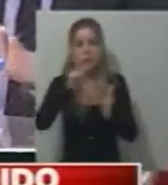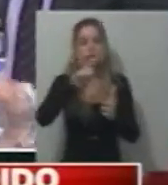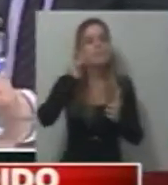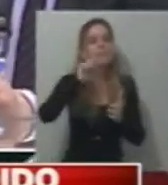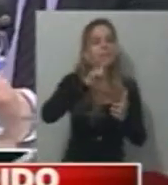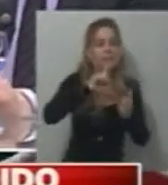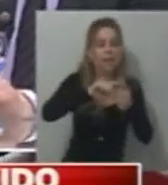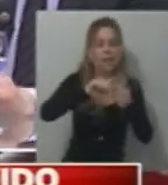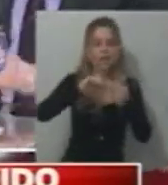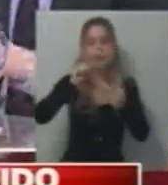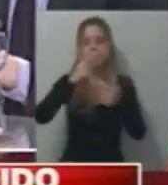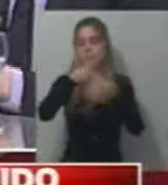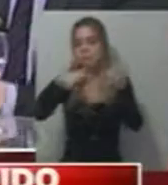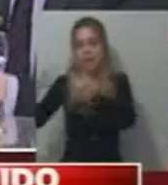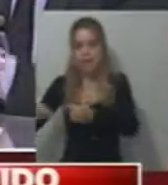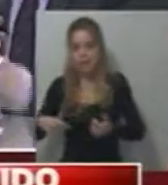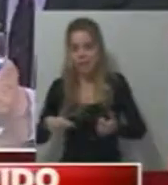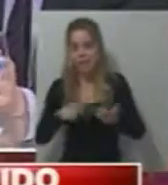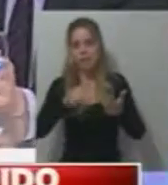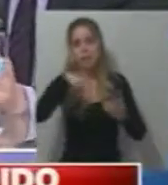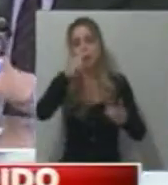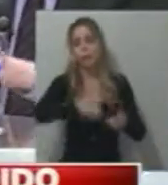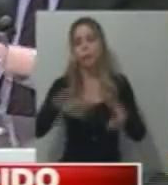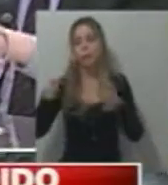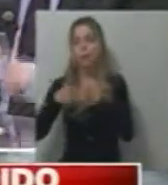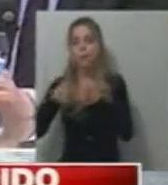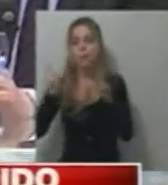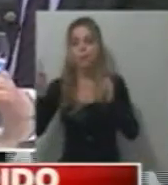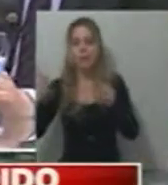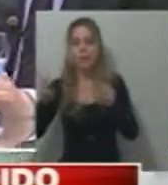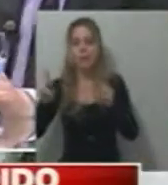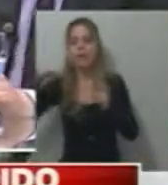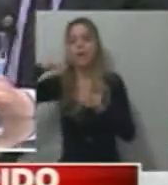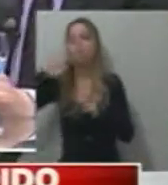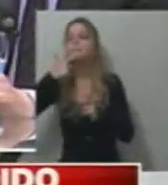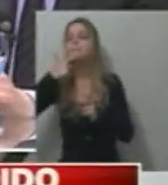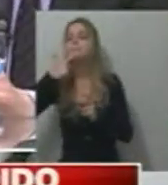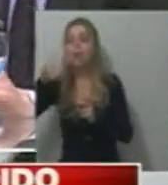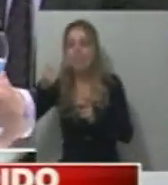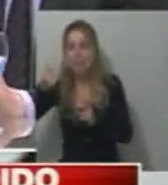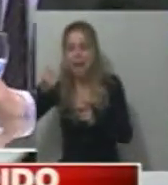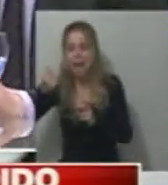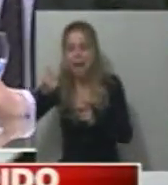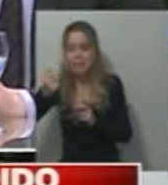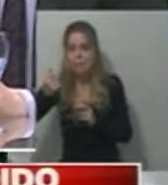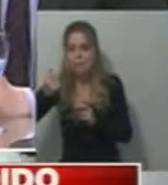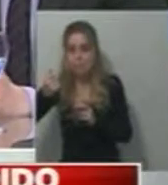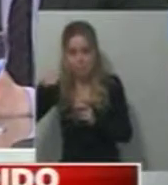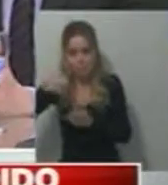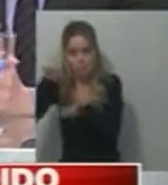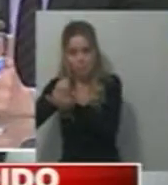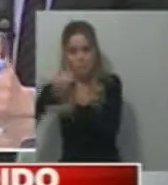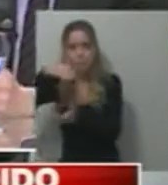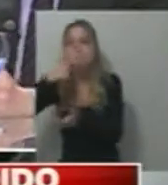CGT Barrio Nuevo. Después tenés el peronismo masista, el peronismo frente renovador, que va a querer construir a Sergio Massa como